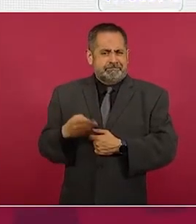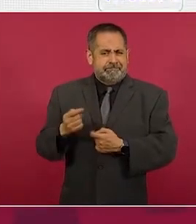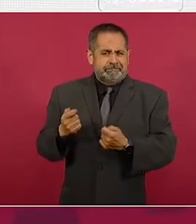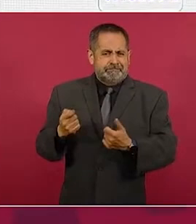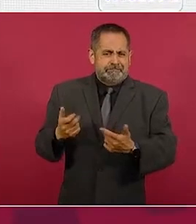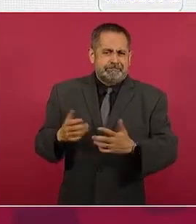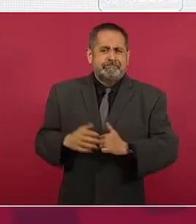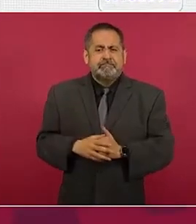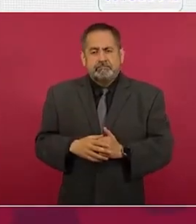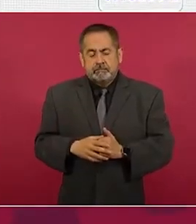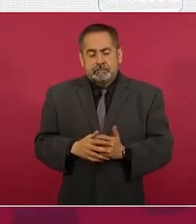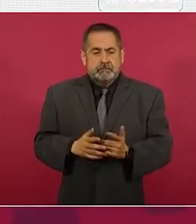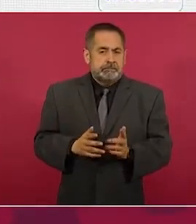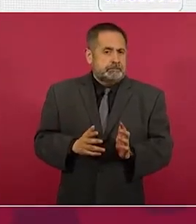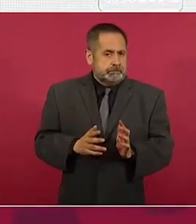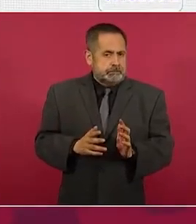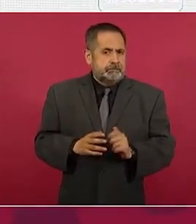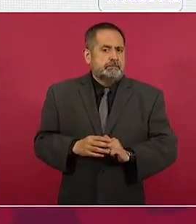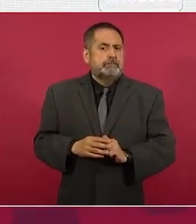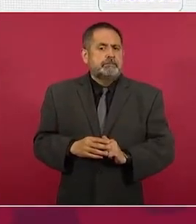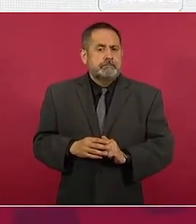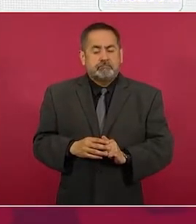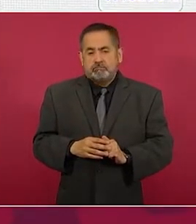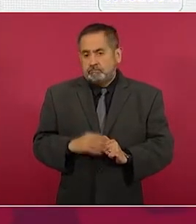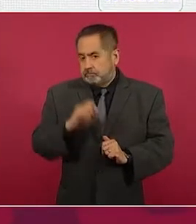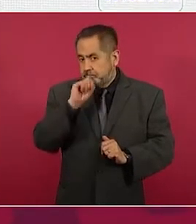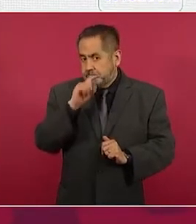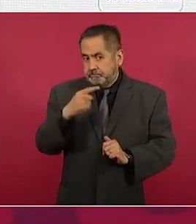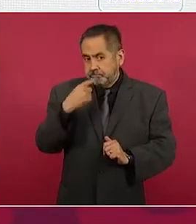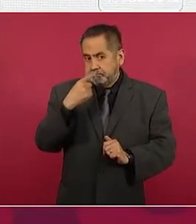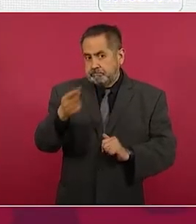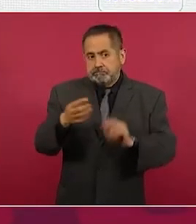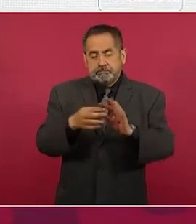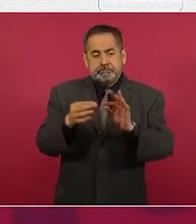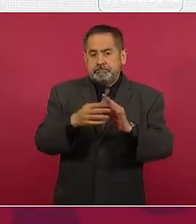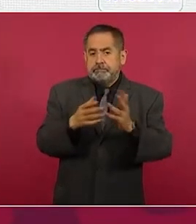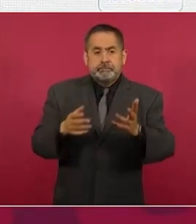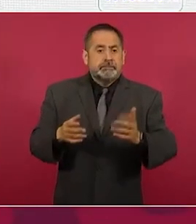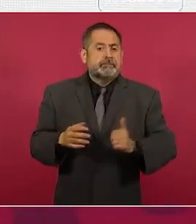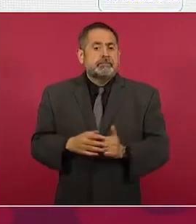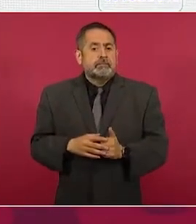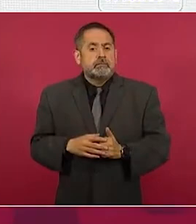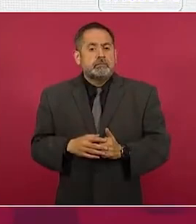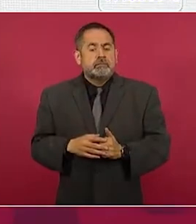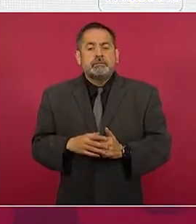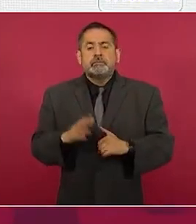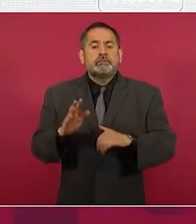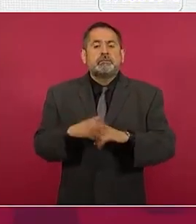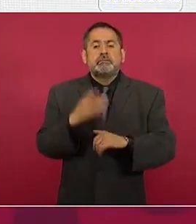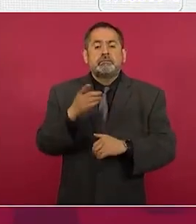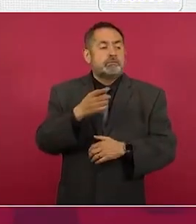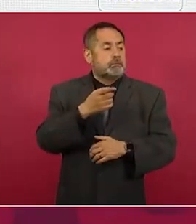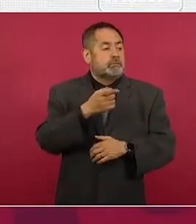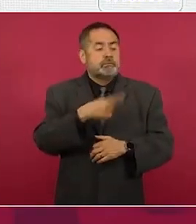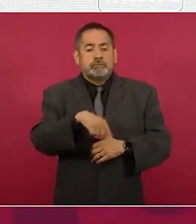también lo digo porque nuestros adversarios,